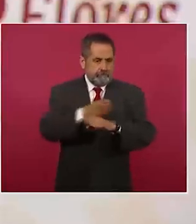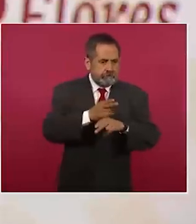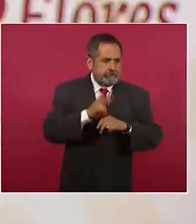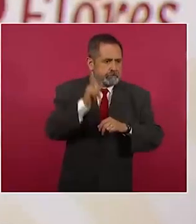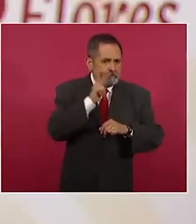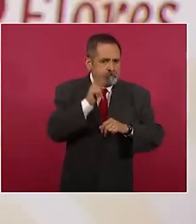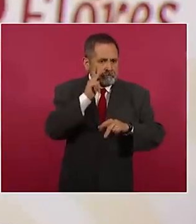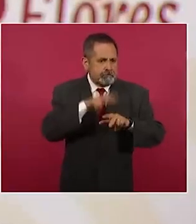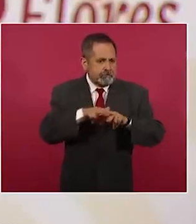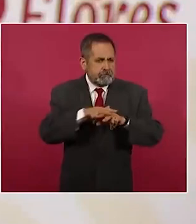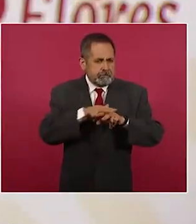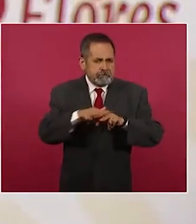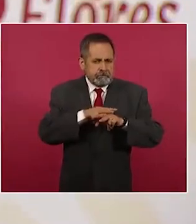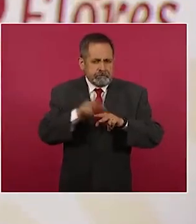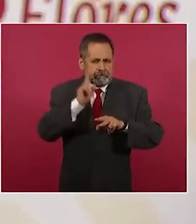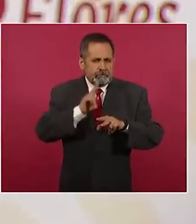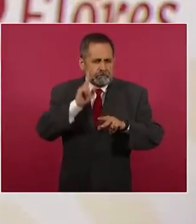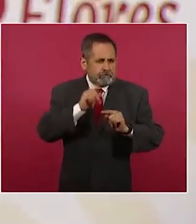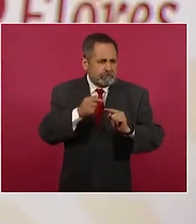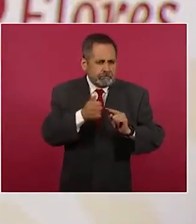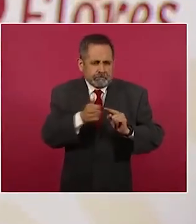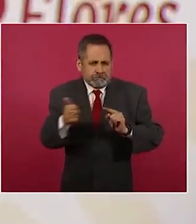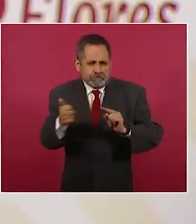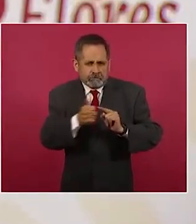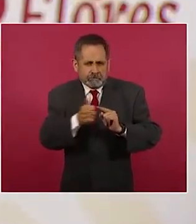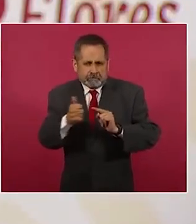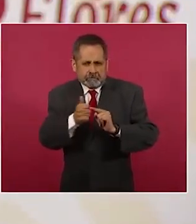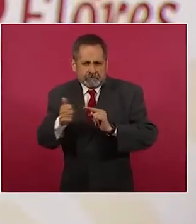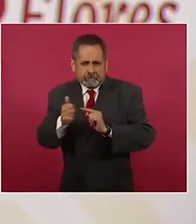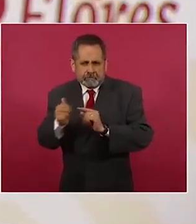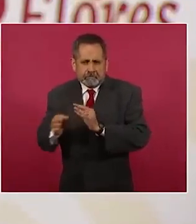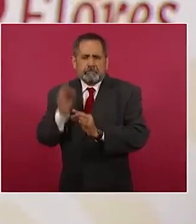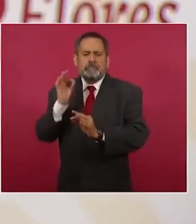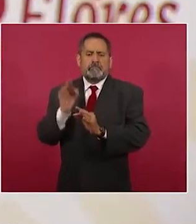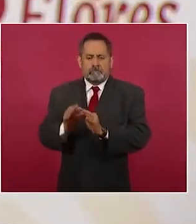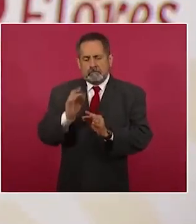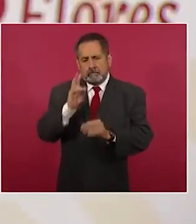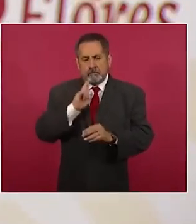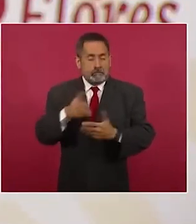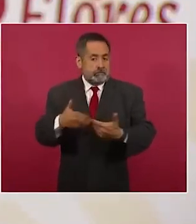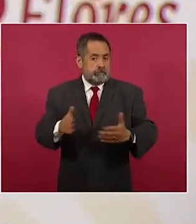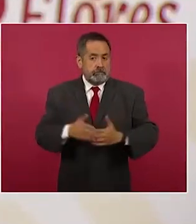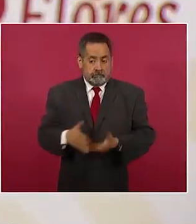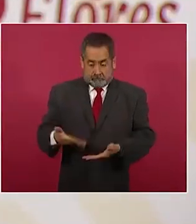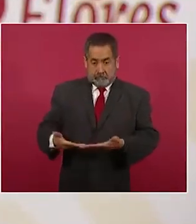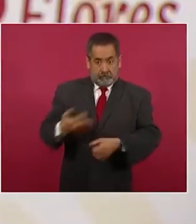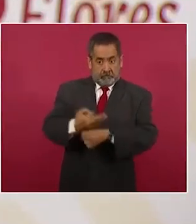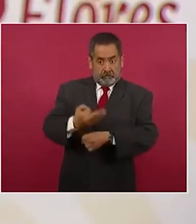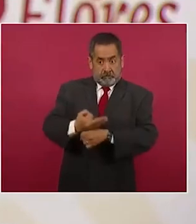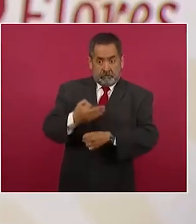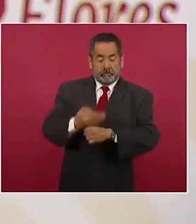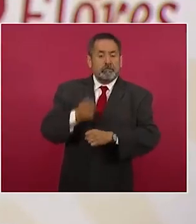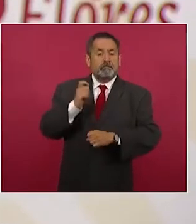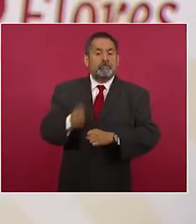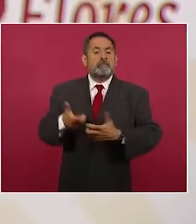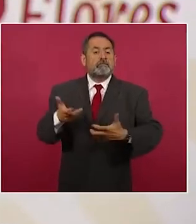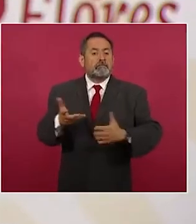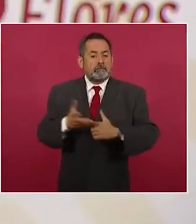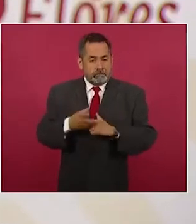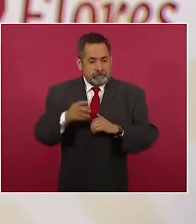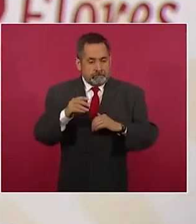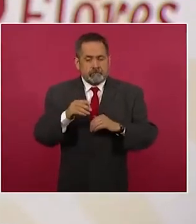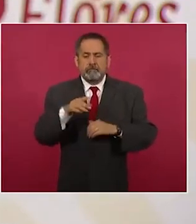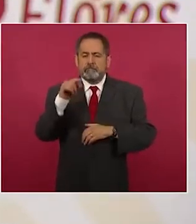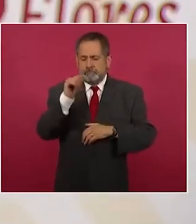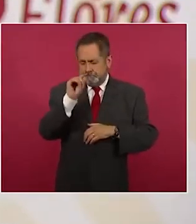se irá una fase de supervisión de pruebas. ¿Qué actividades estamos realizando actualmente en este tramo? Ya estamos ubicando